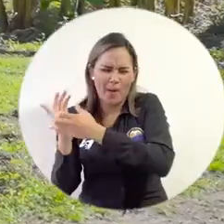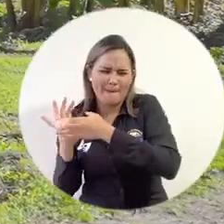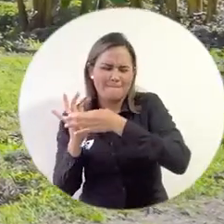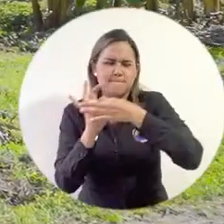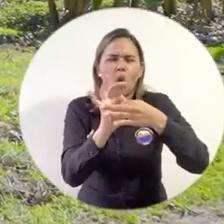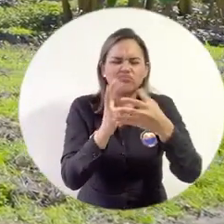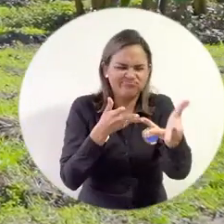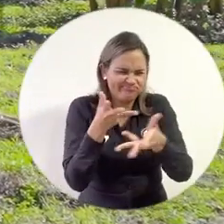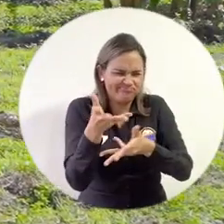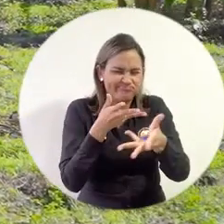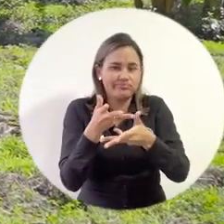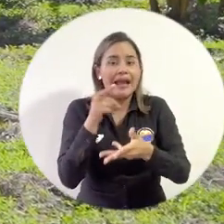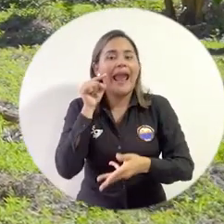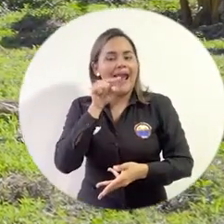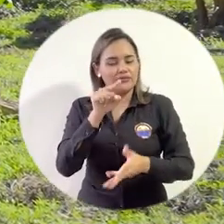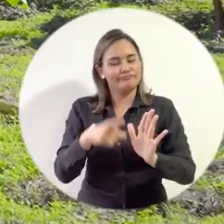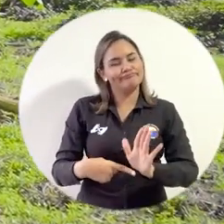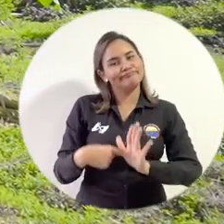dio.